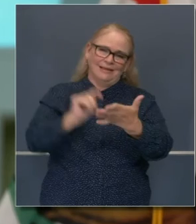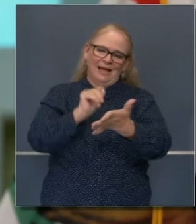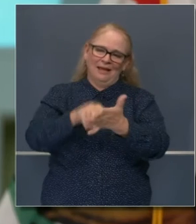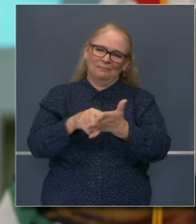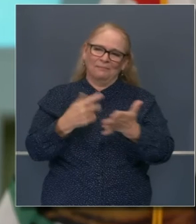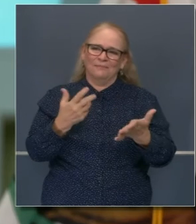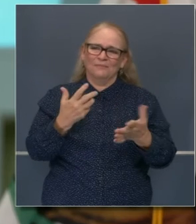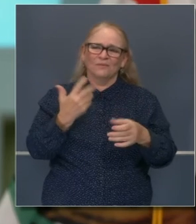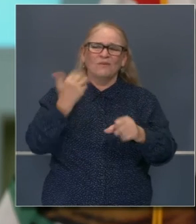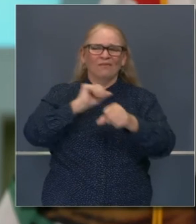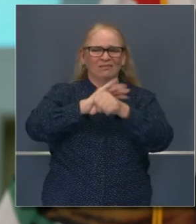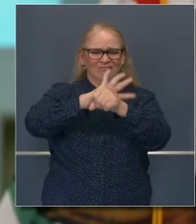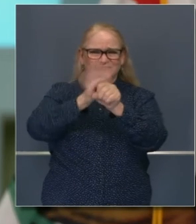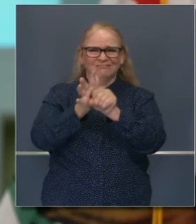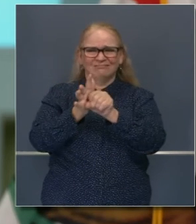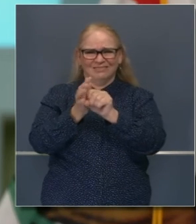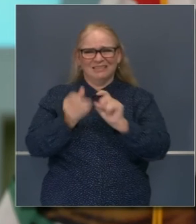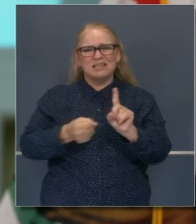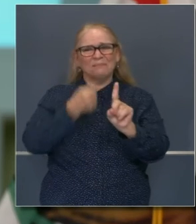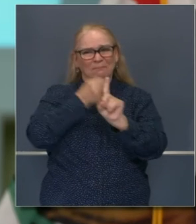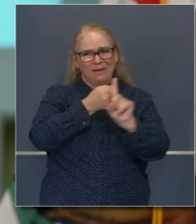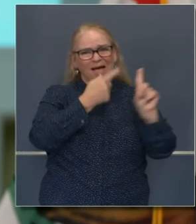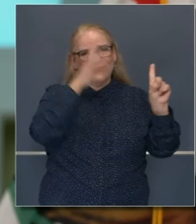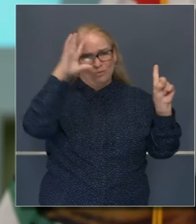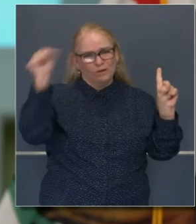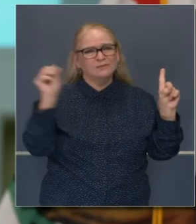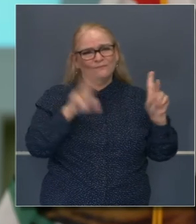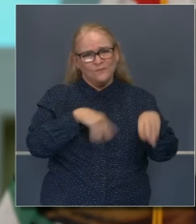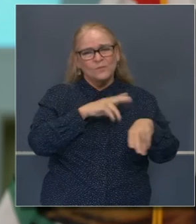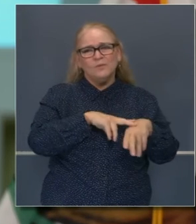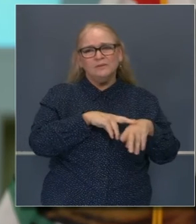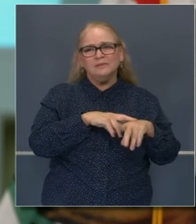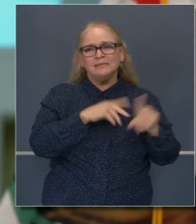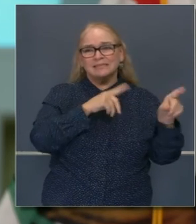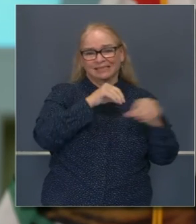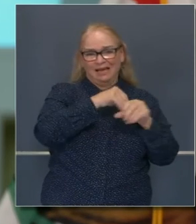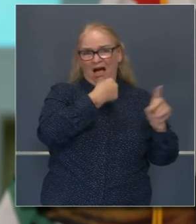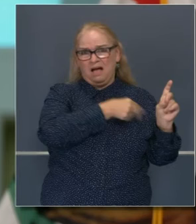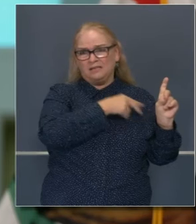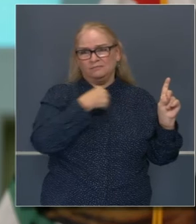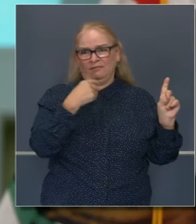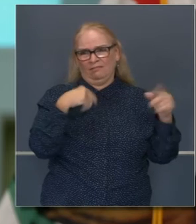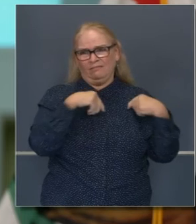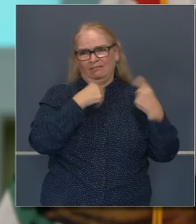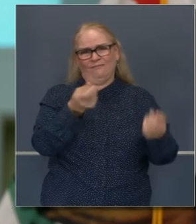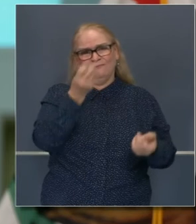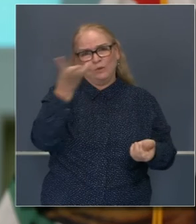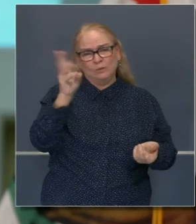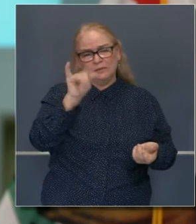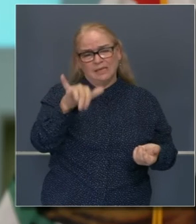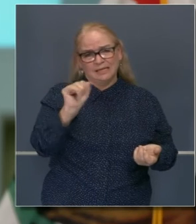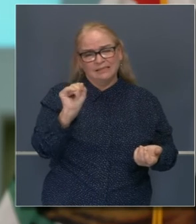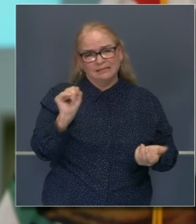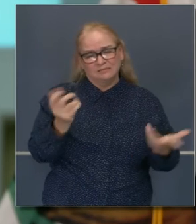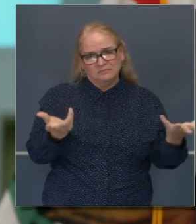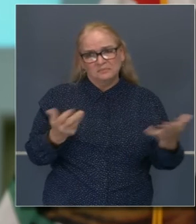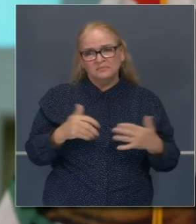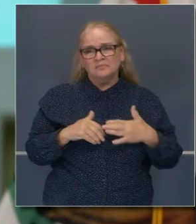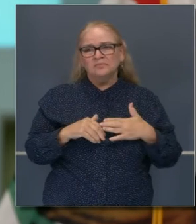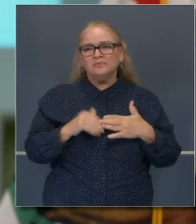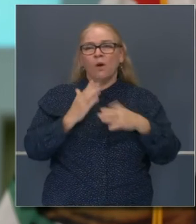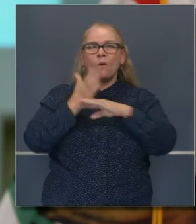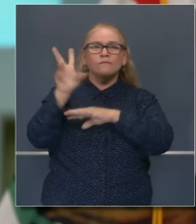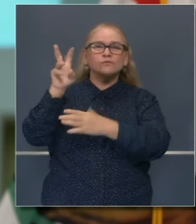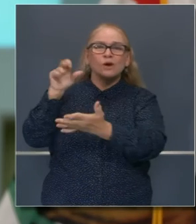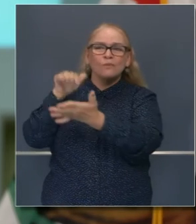Esto obviamente ha impactado directamente la vida del presidente. Ha estado hospitalizado por los últimos dos días. Doscientas mil personas han